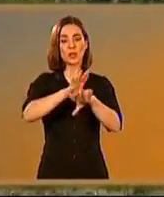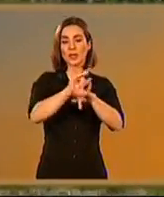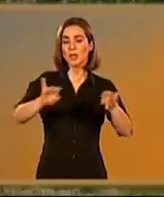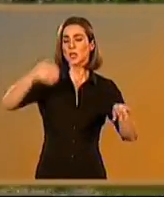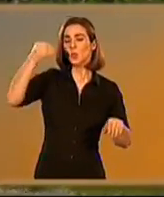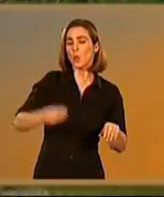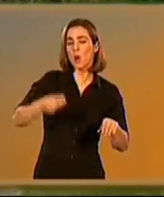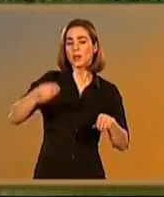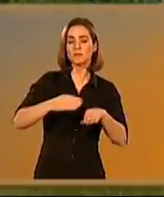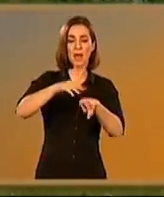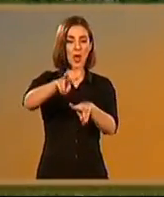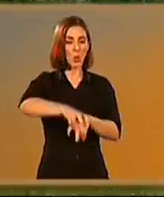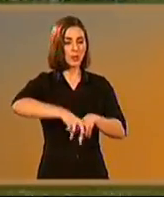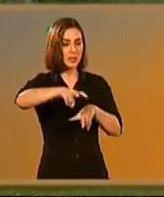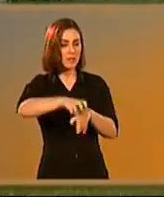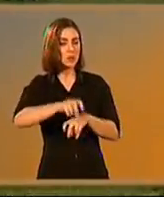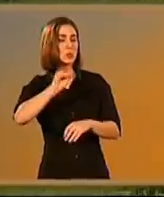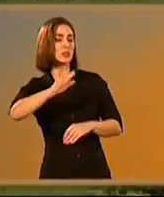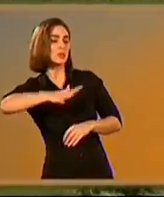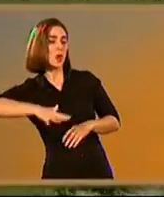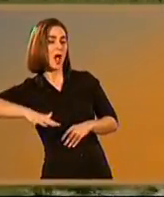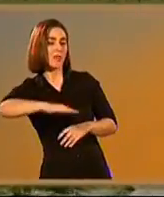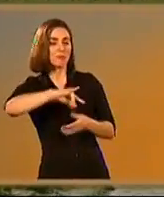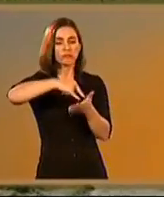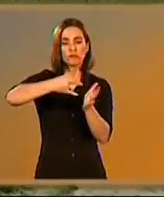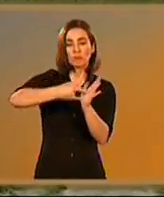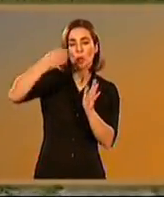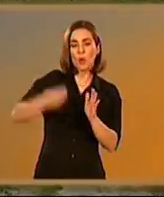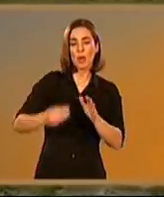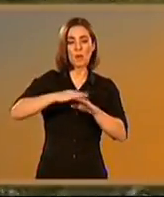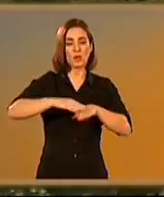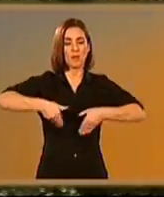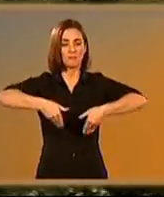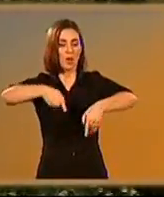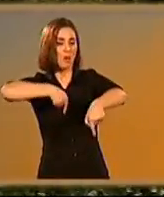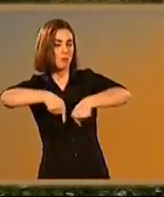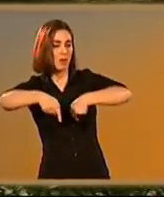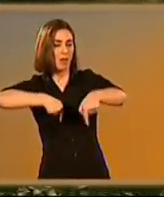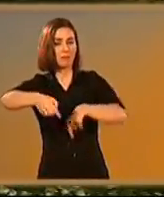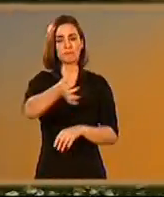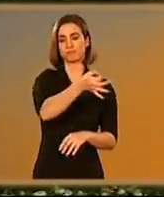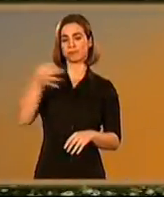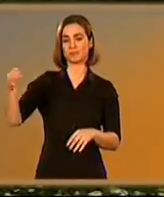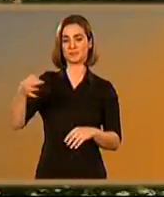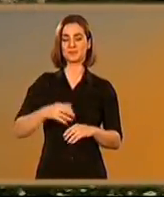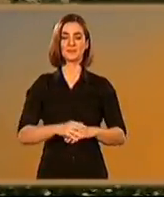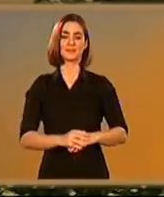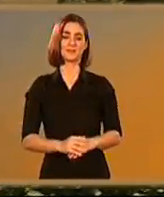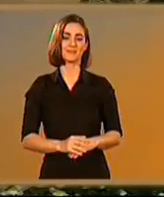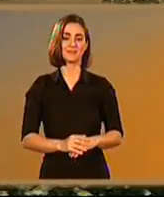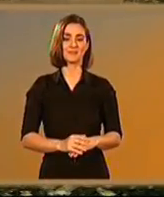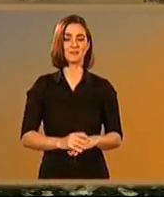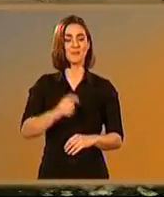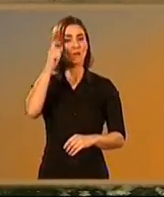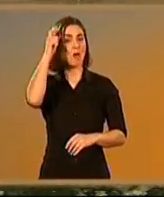Guadalquivir, debido a su estratégica situación respecto a las principales vías de comunicación del valle y a la riqueza y fertilidad